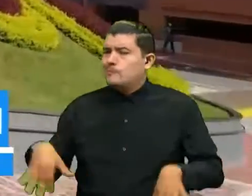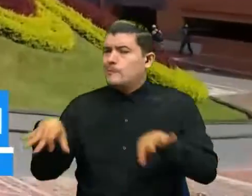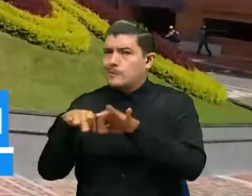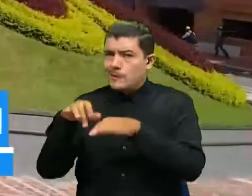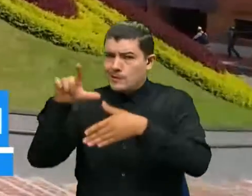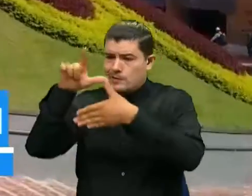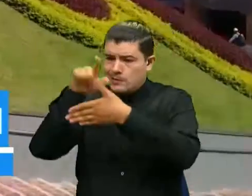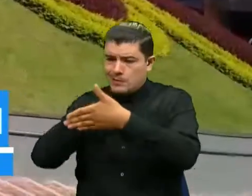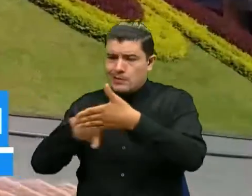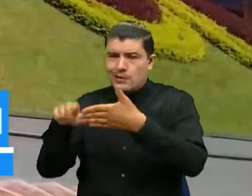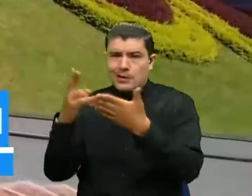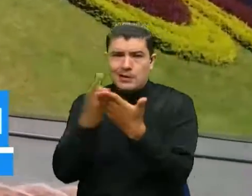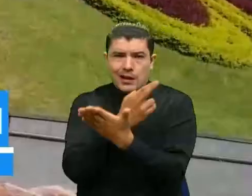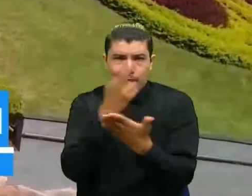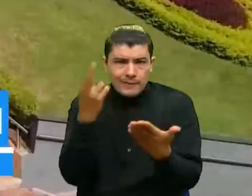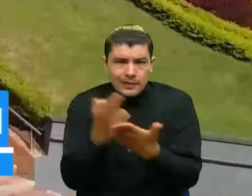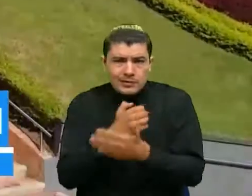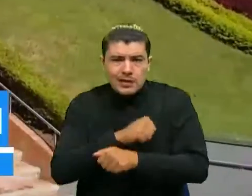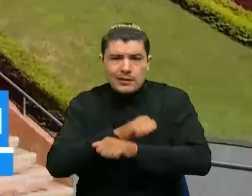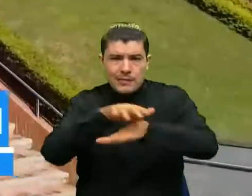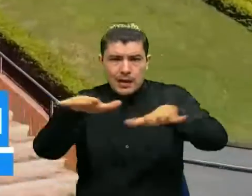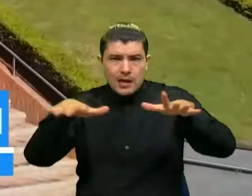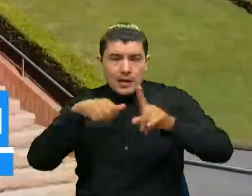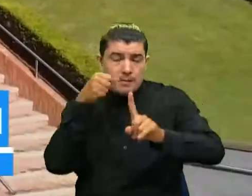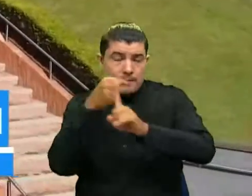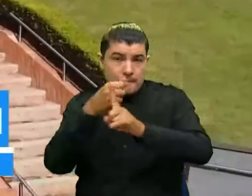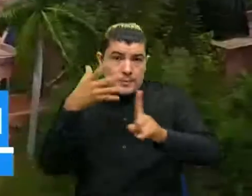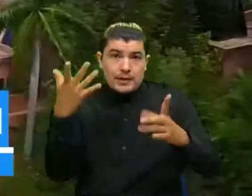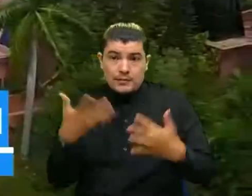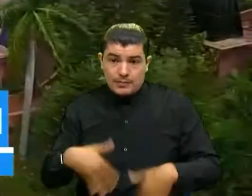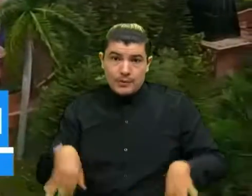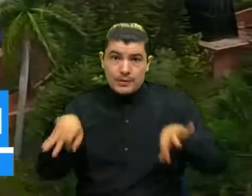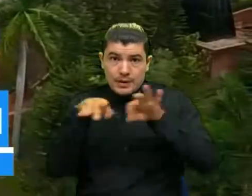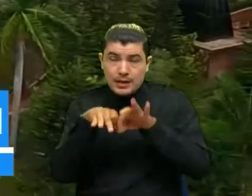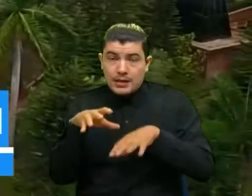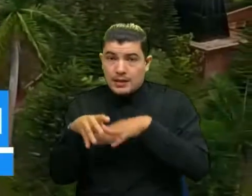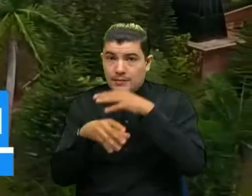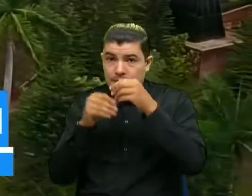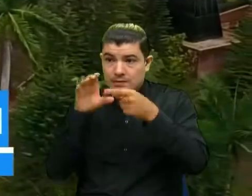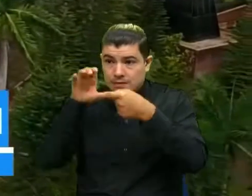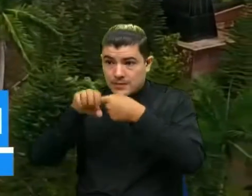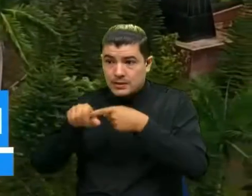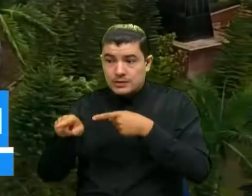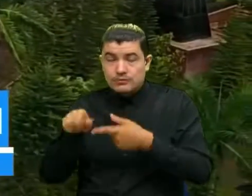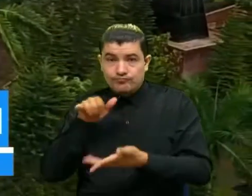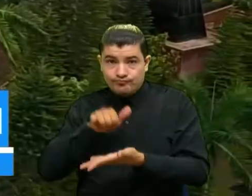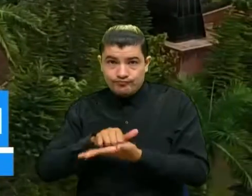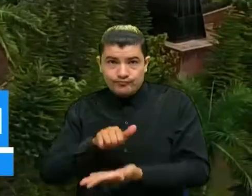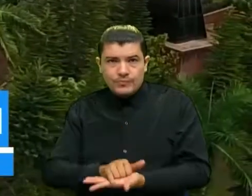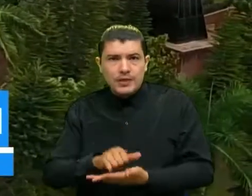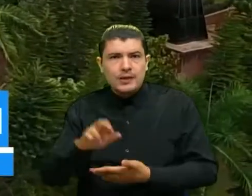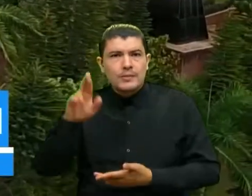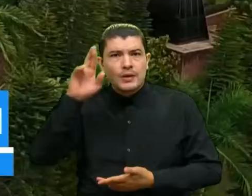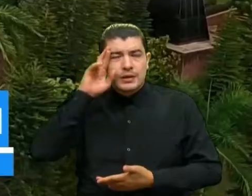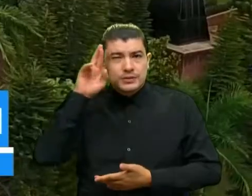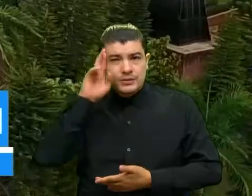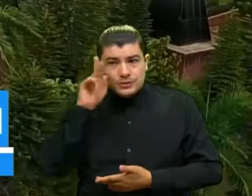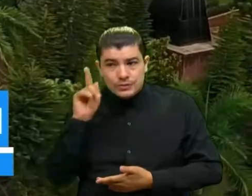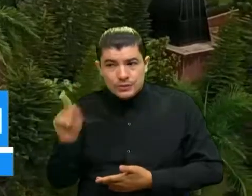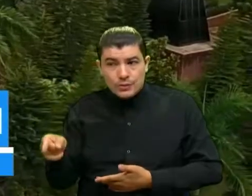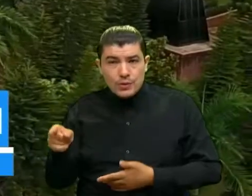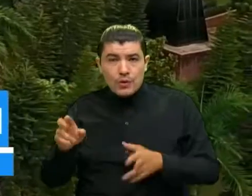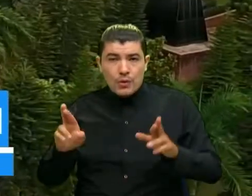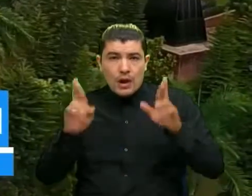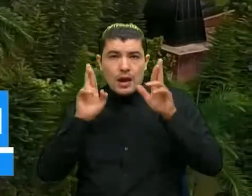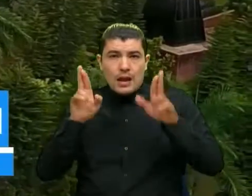revistas con publicaciones del mayor impacto con el mayor número de citaciones y esto debe ser ojalá para